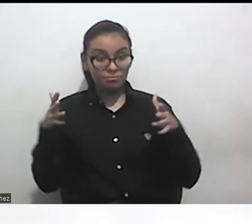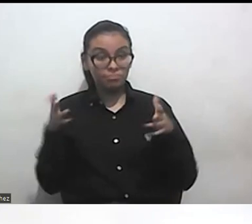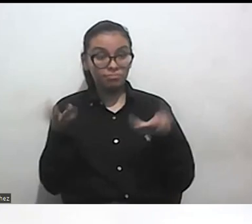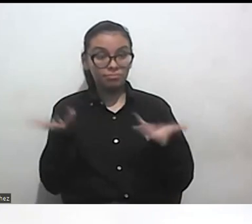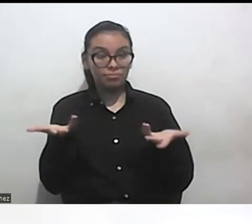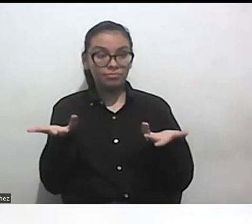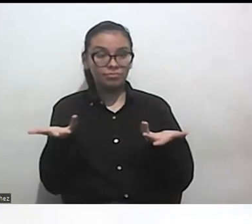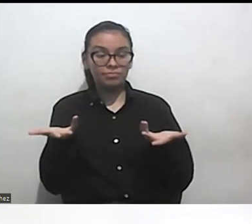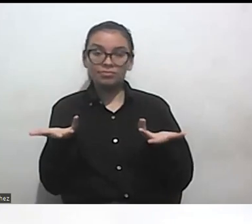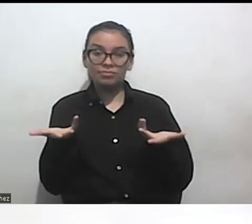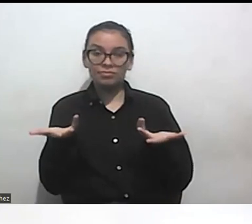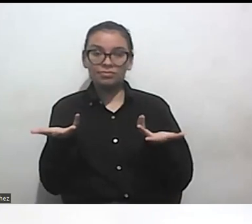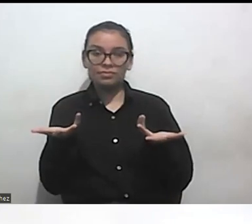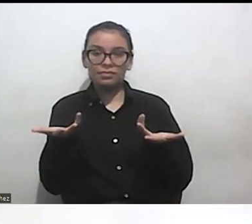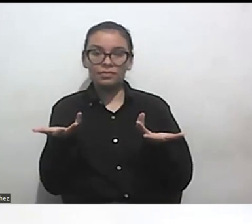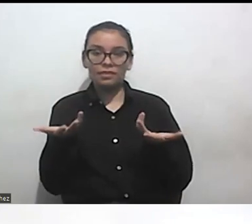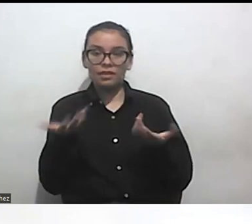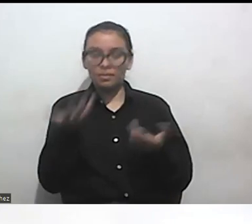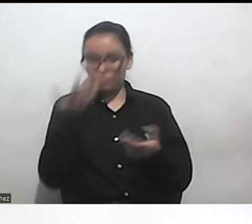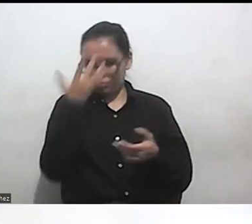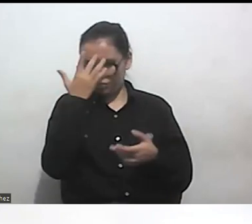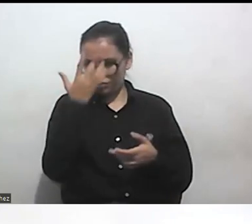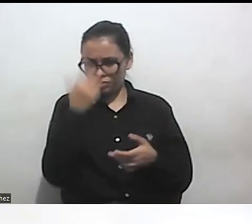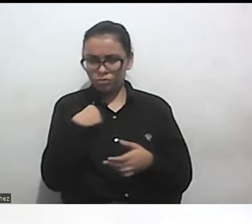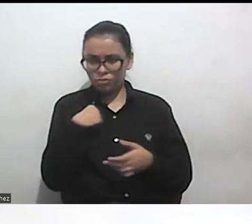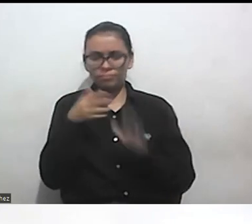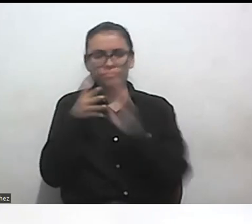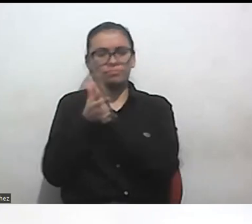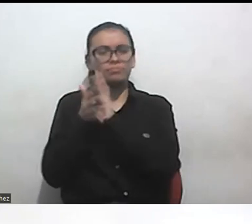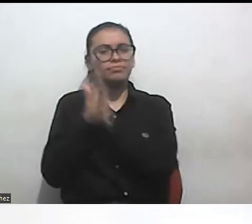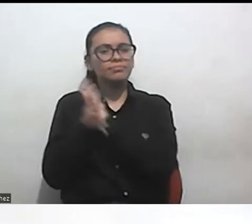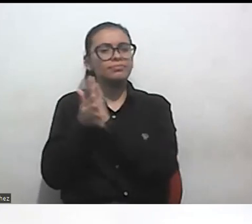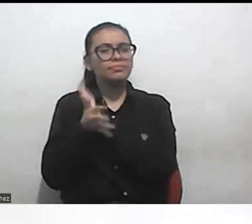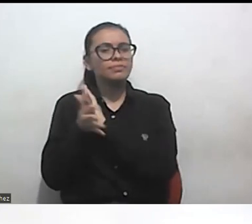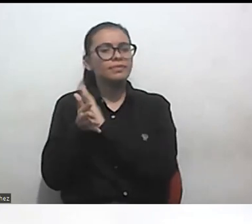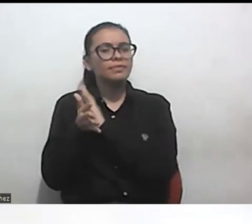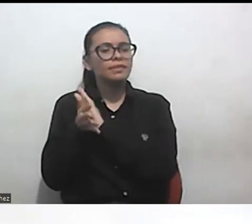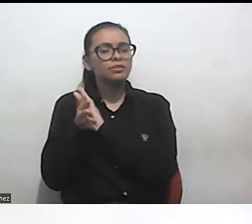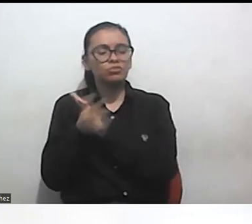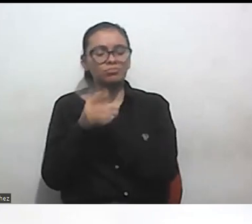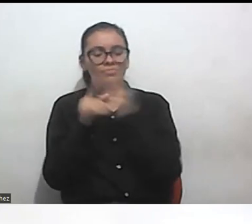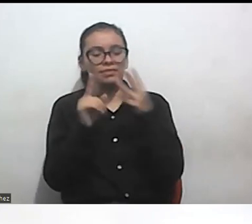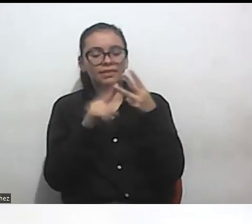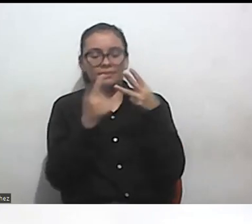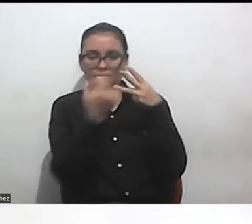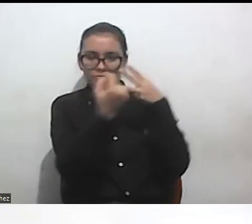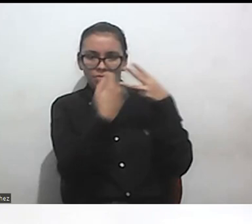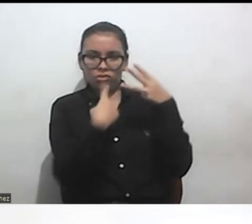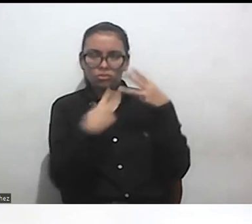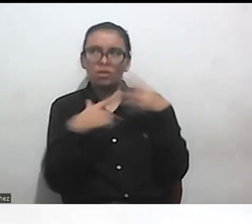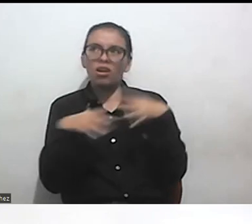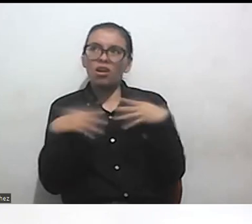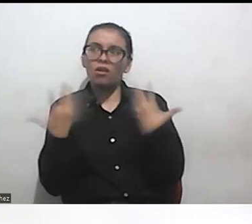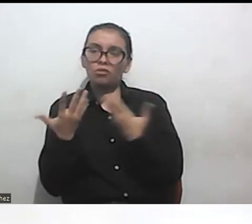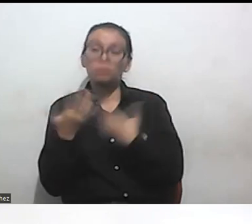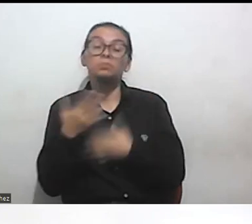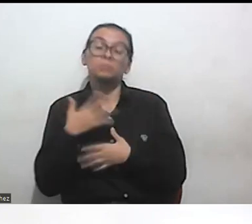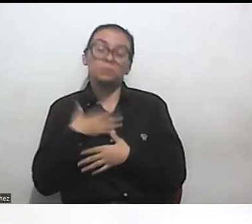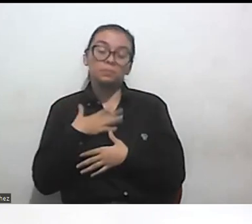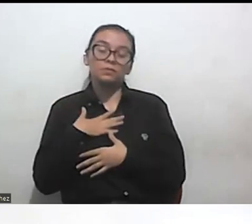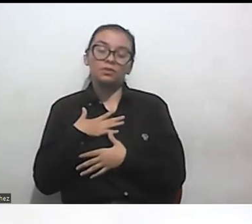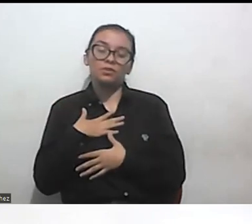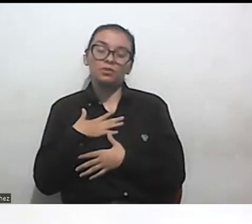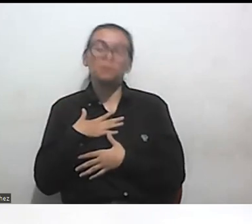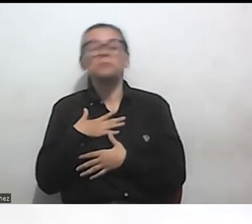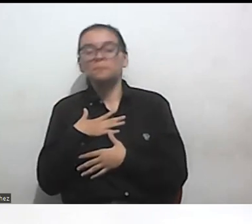lo que yo quería como contar un poco frente a esta pregunta es pues yo he tenido también el privilegio y